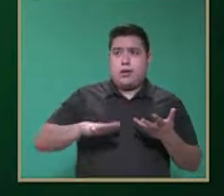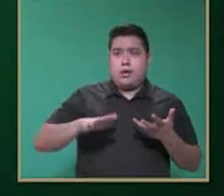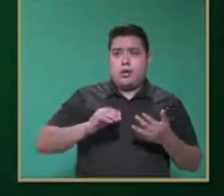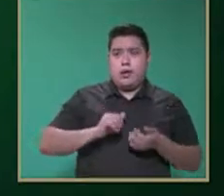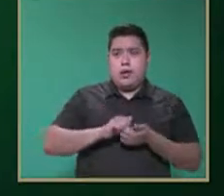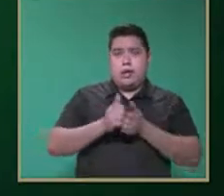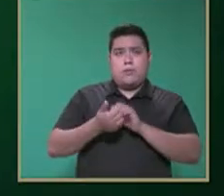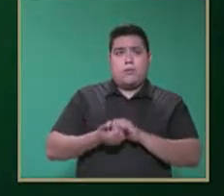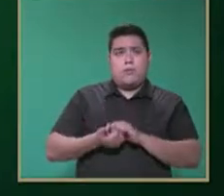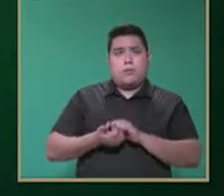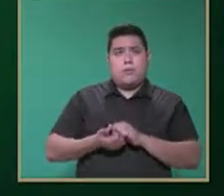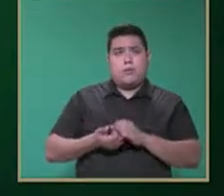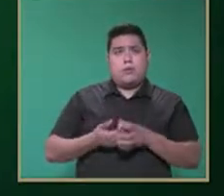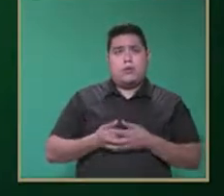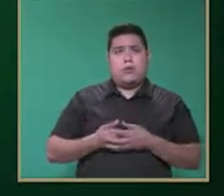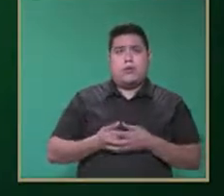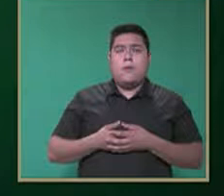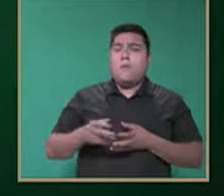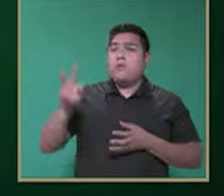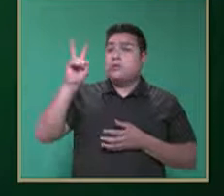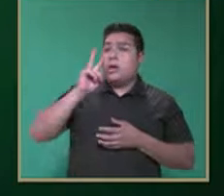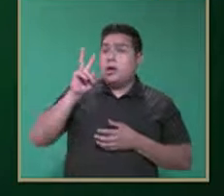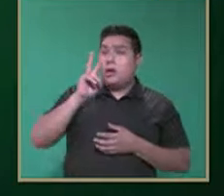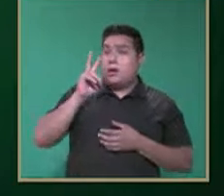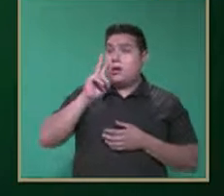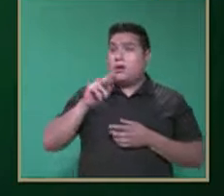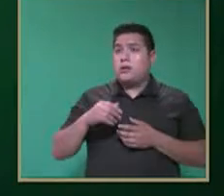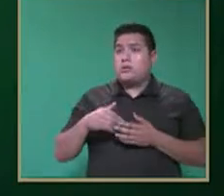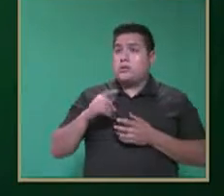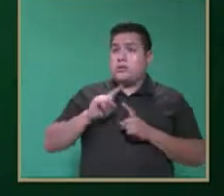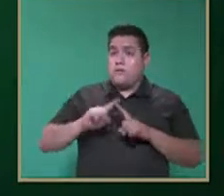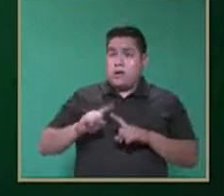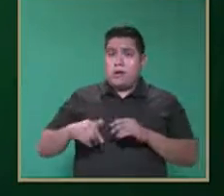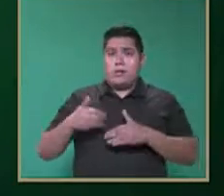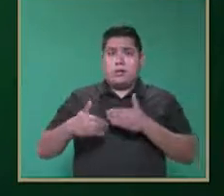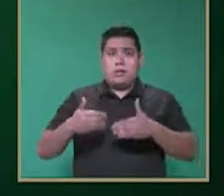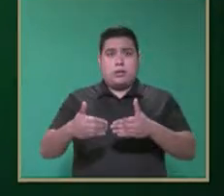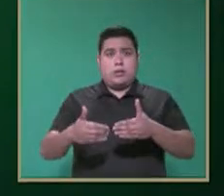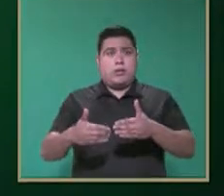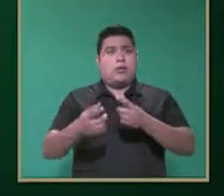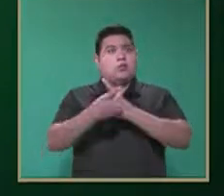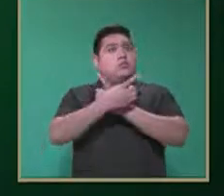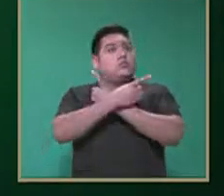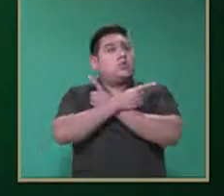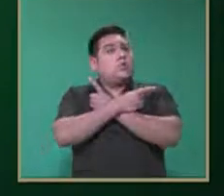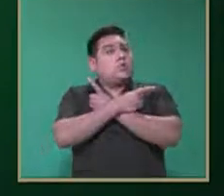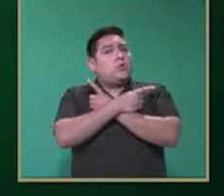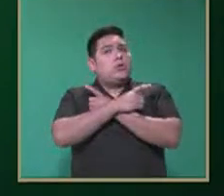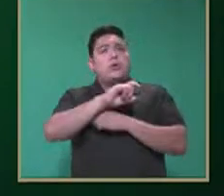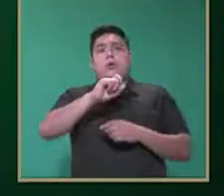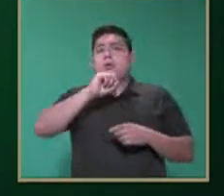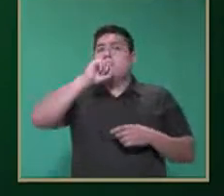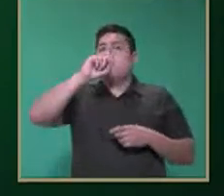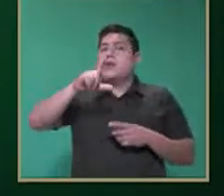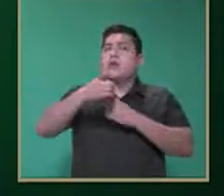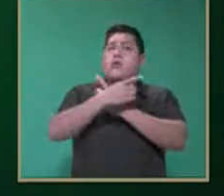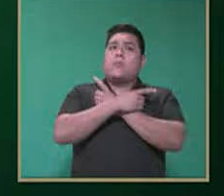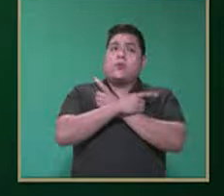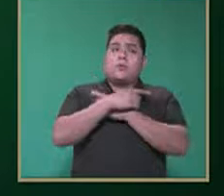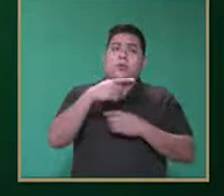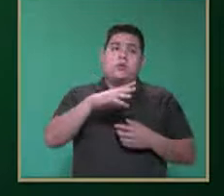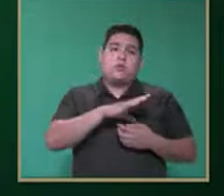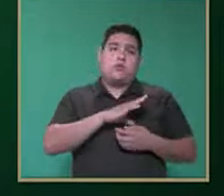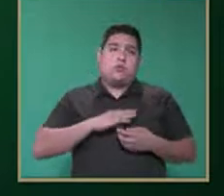funcional, vamos a ir viendo los adelantos en las conductas y el comportamiento de nuestros